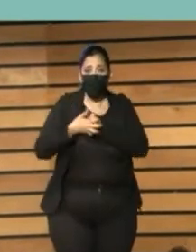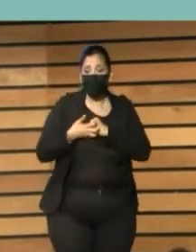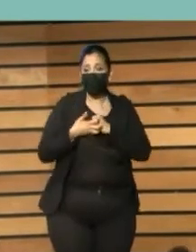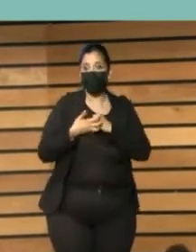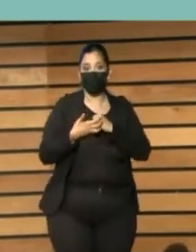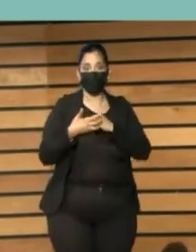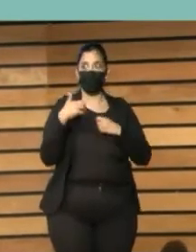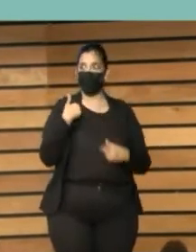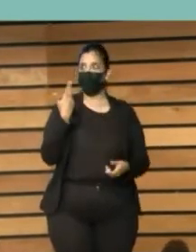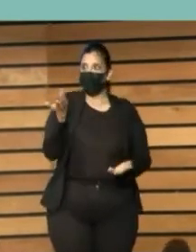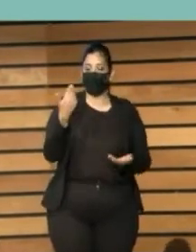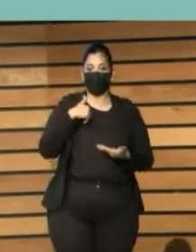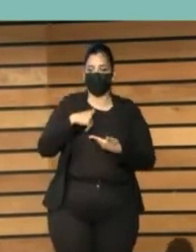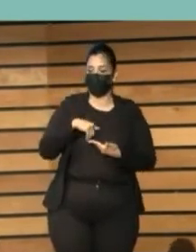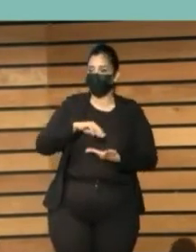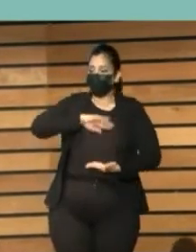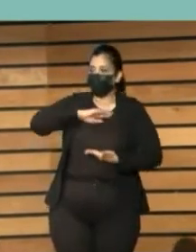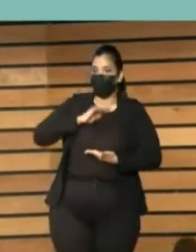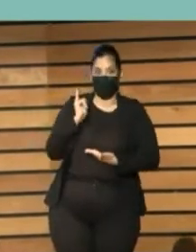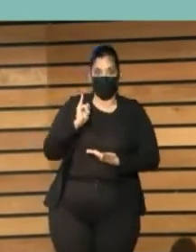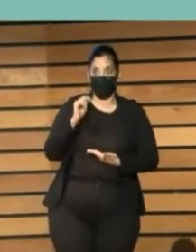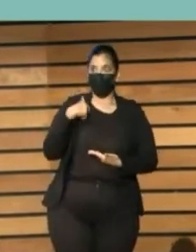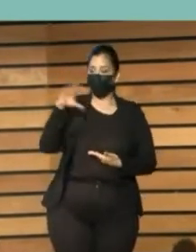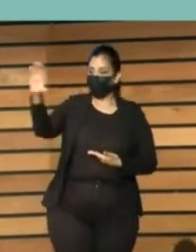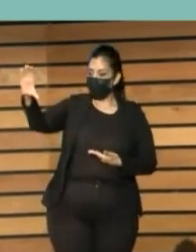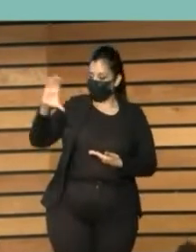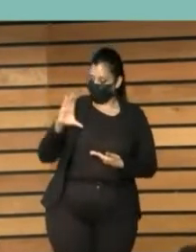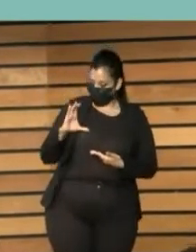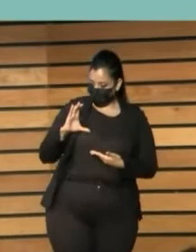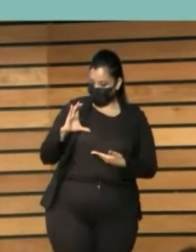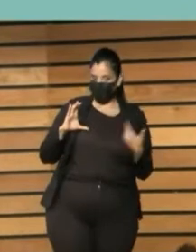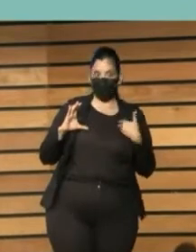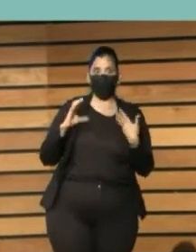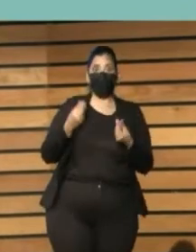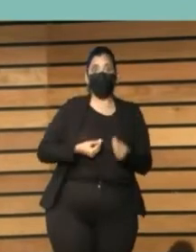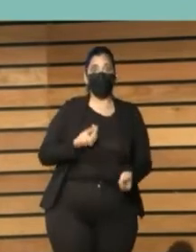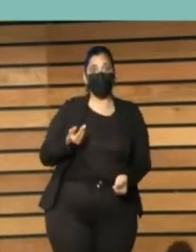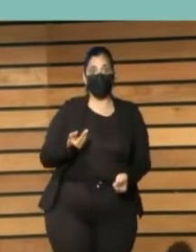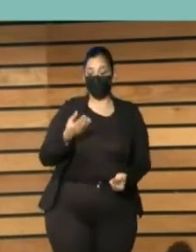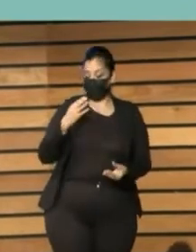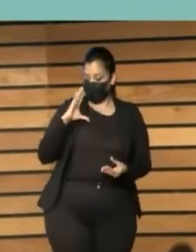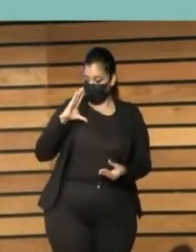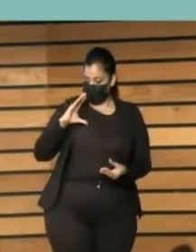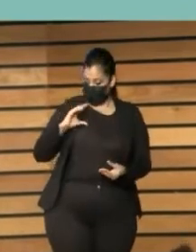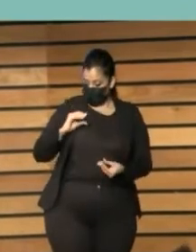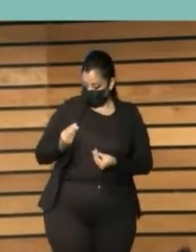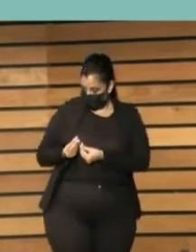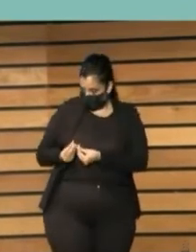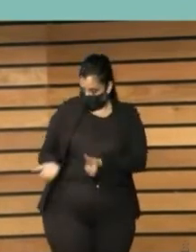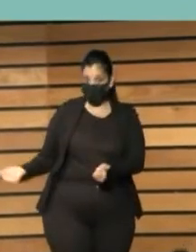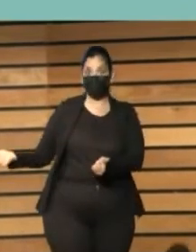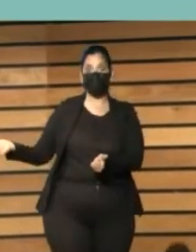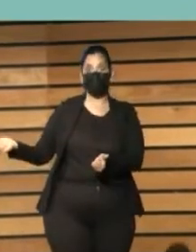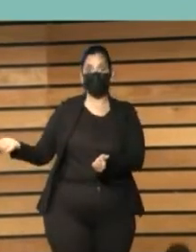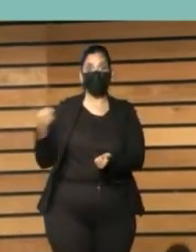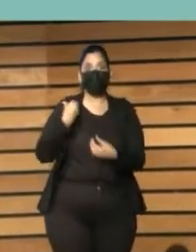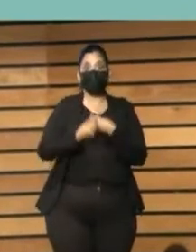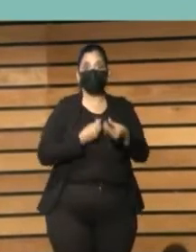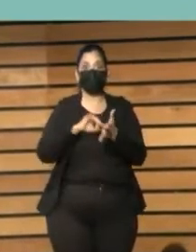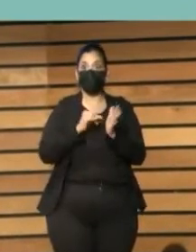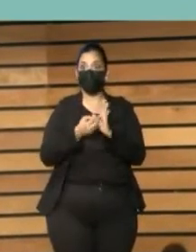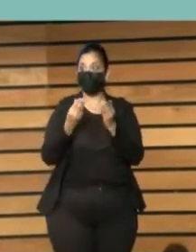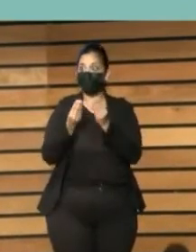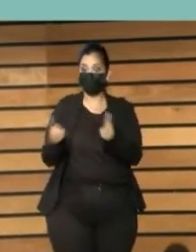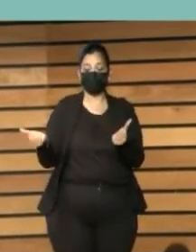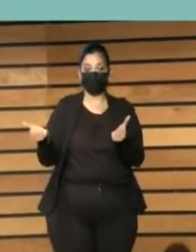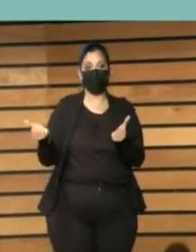programas europeos? Que cuando se va la financiación te quedas sin el programa. Pero, por lo menos, has trabajado cinco años con esos